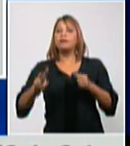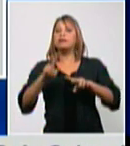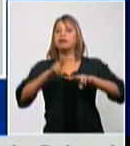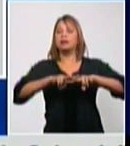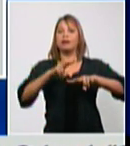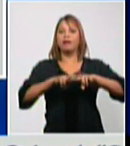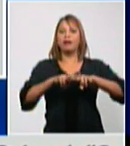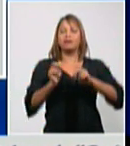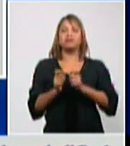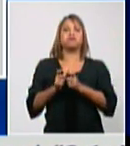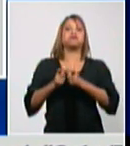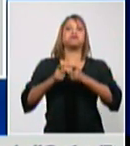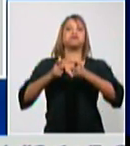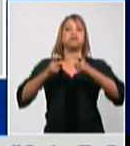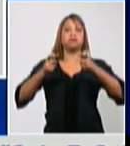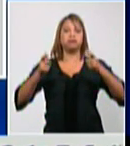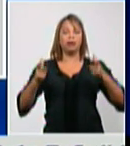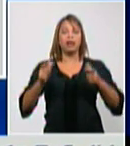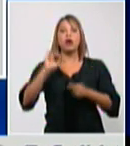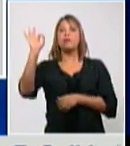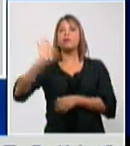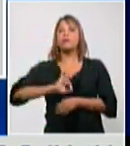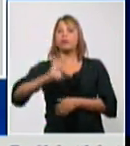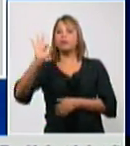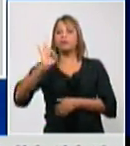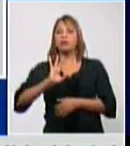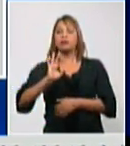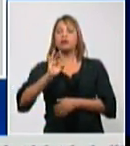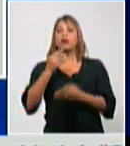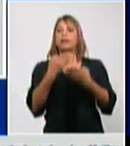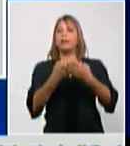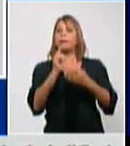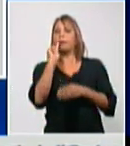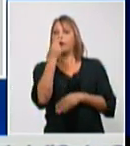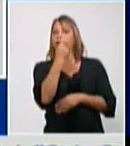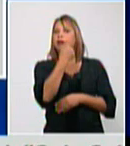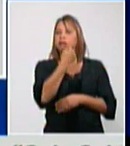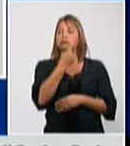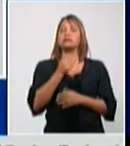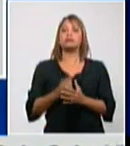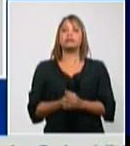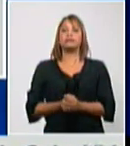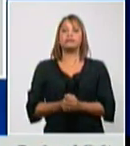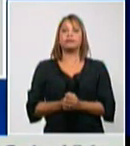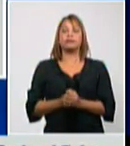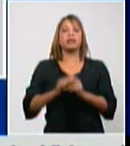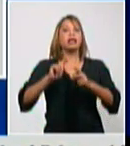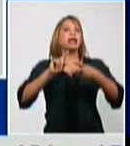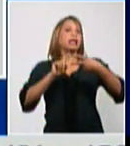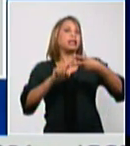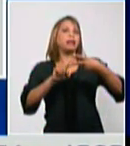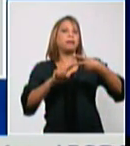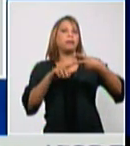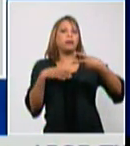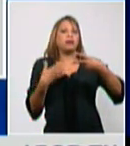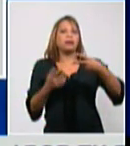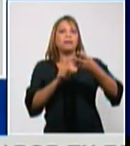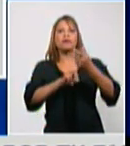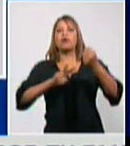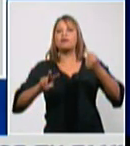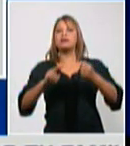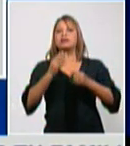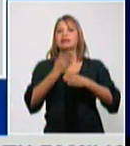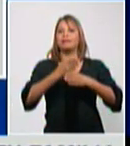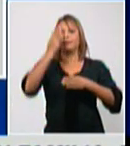el mayor por ciento de muestras analizadas, le sigue después la provincia de Santiago de